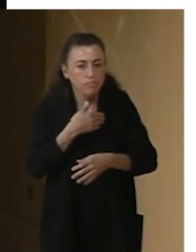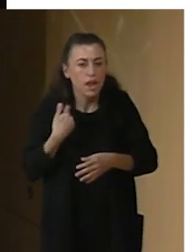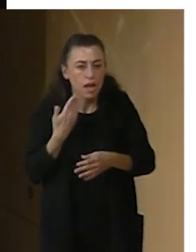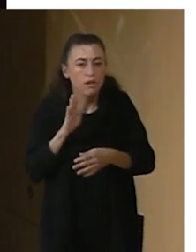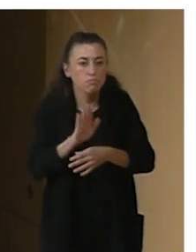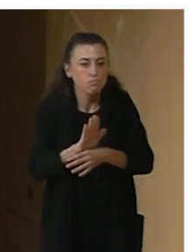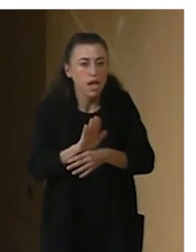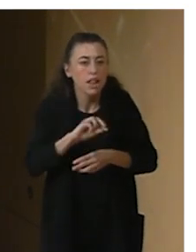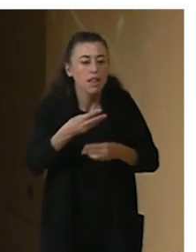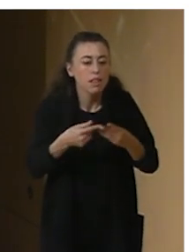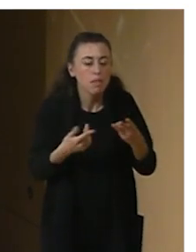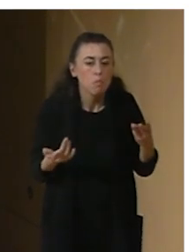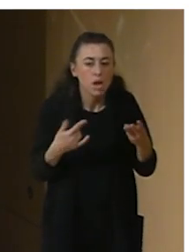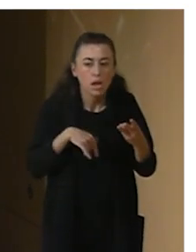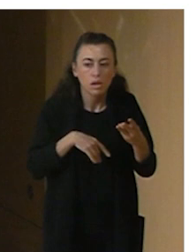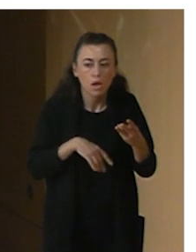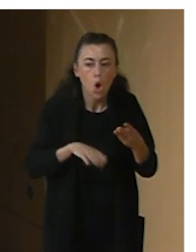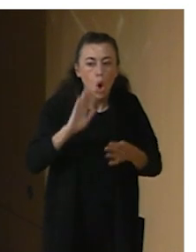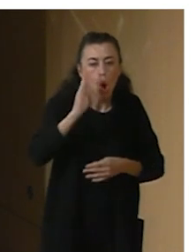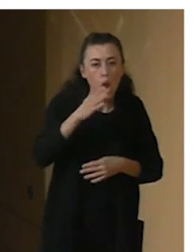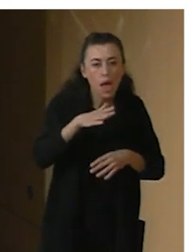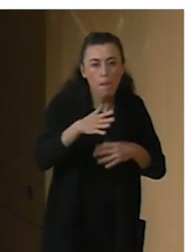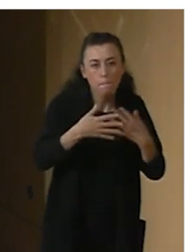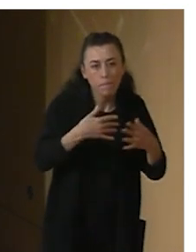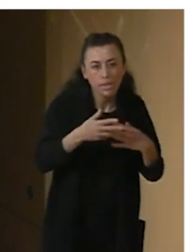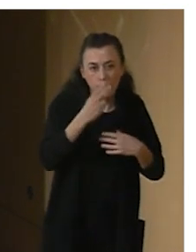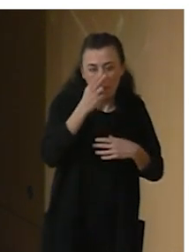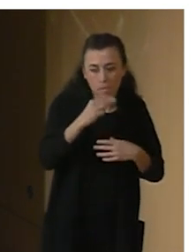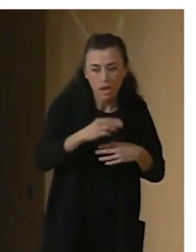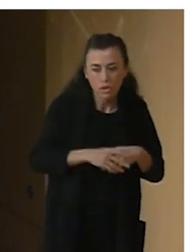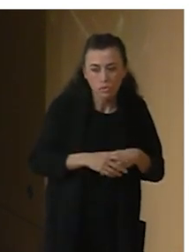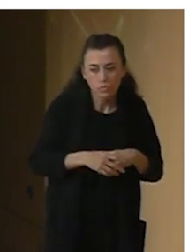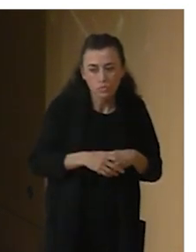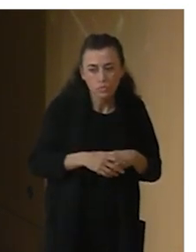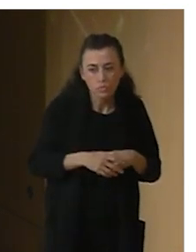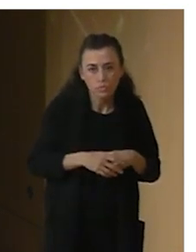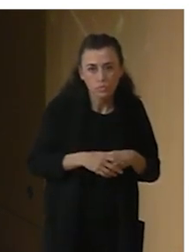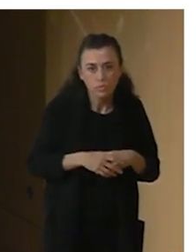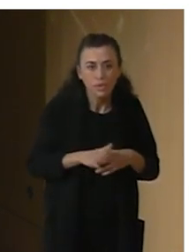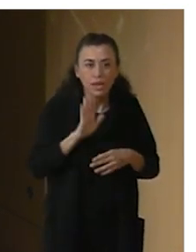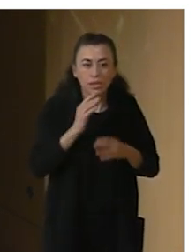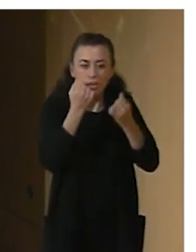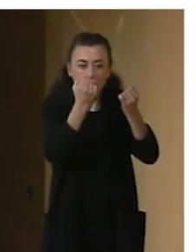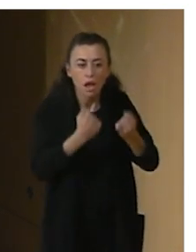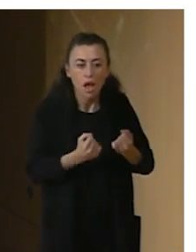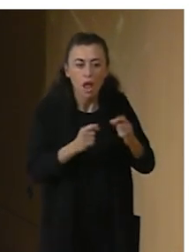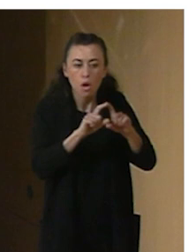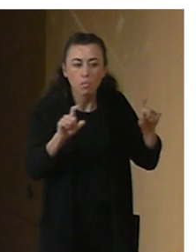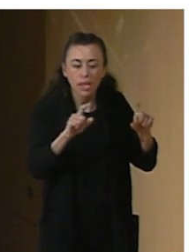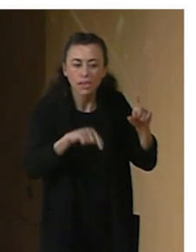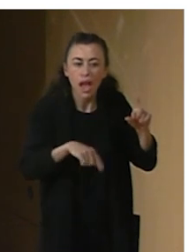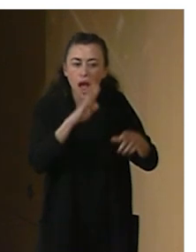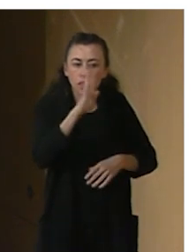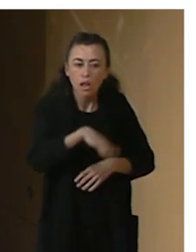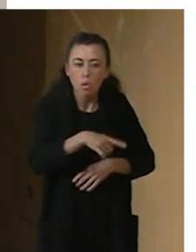Hola, Pies y Manos, o Hola, Manos y Pies, mejor dicho, de Animal Religion. Ellas son una compañía de Cataluña. Es